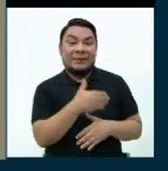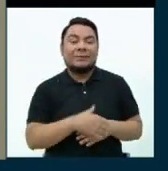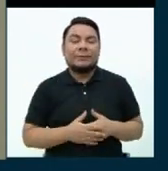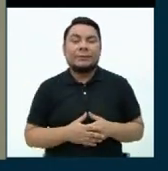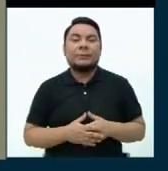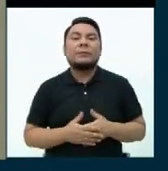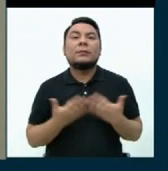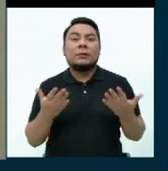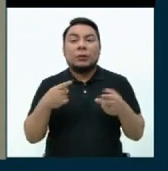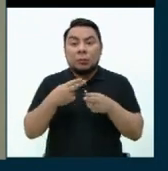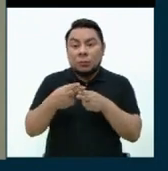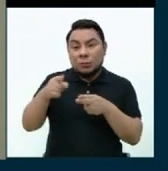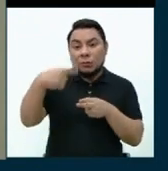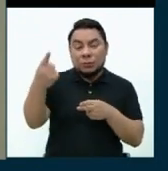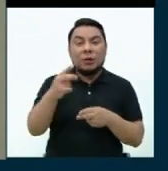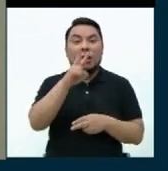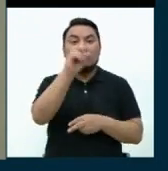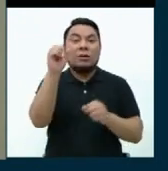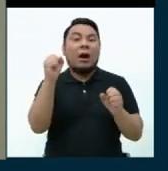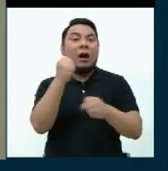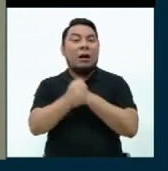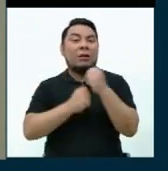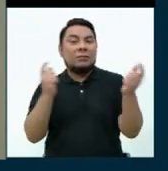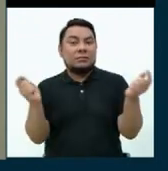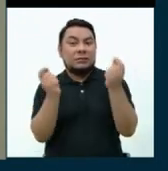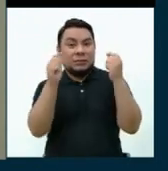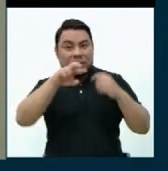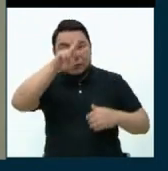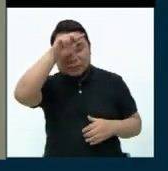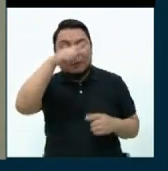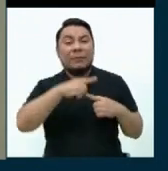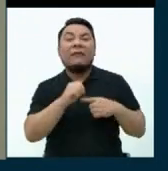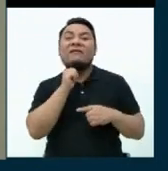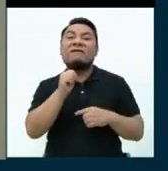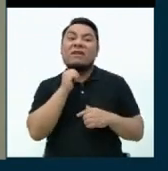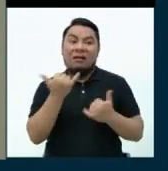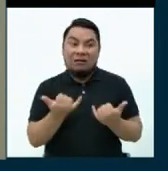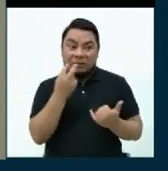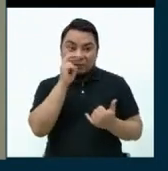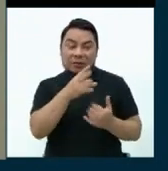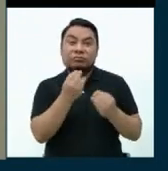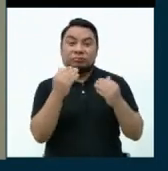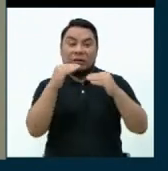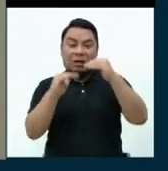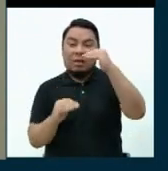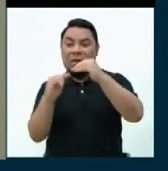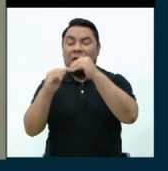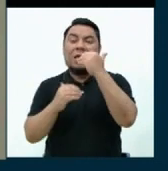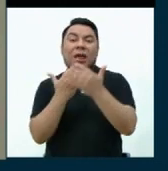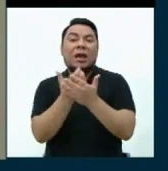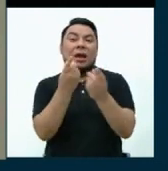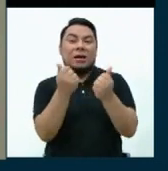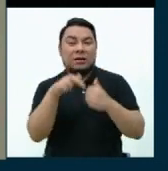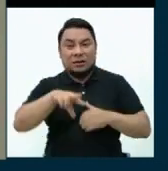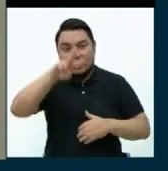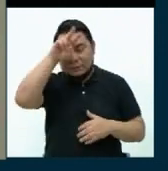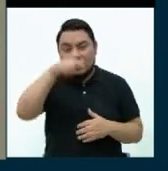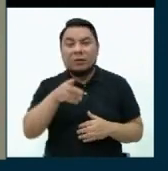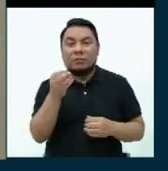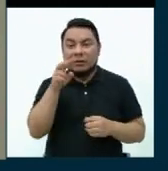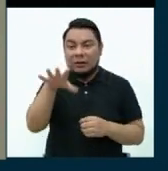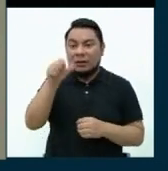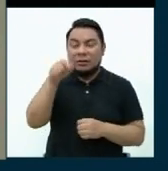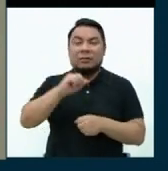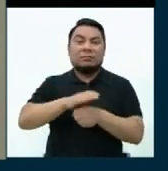Estamos a puertas del Bicentenario y aún existen grandes brechas sociales y económicas en nuestro país, las cuales han sido descubiertas con la pandemia.